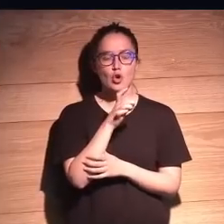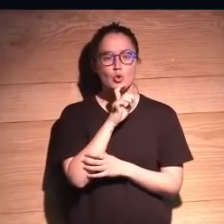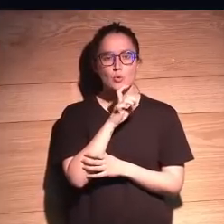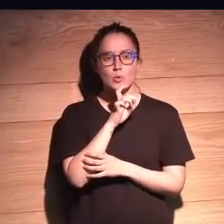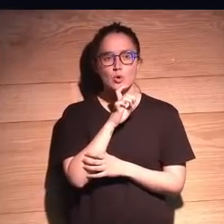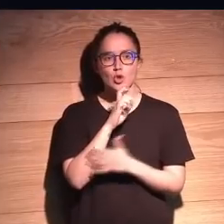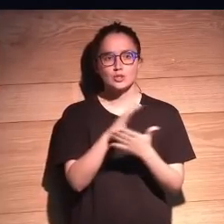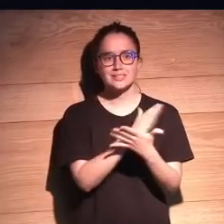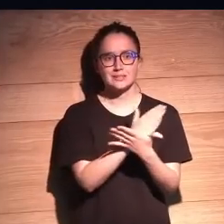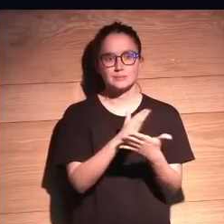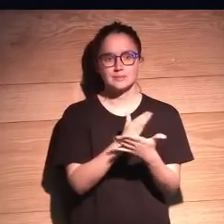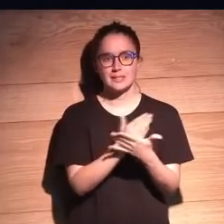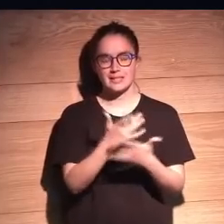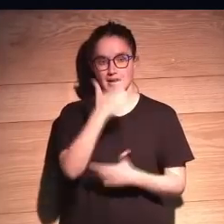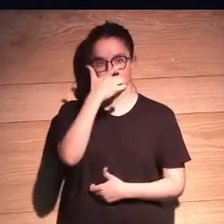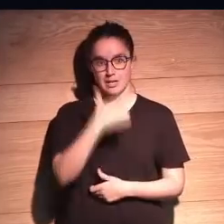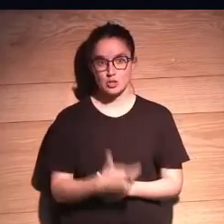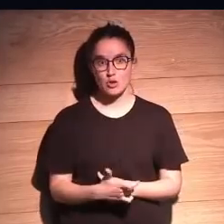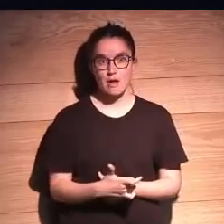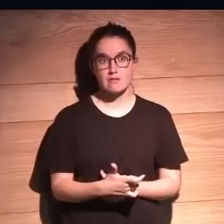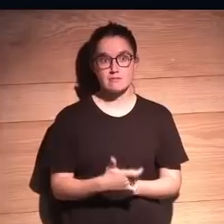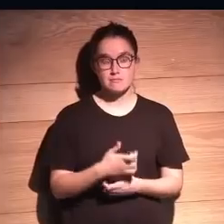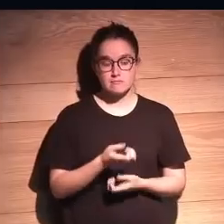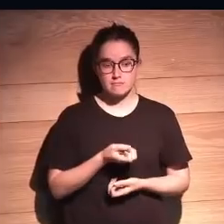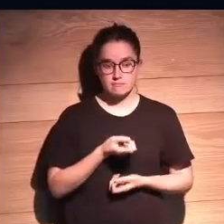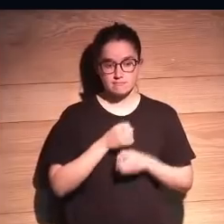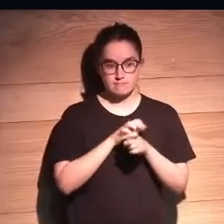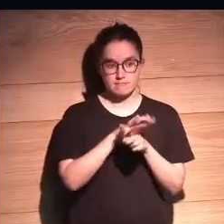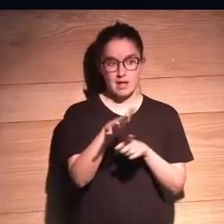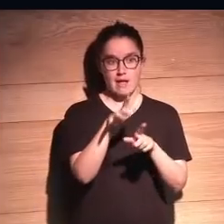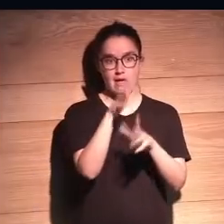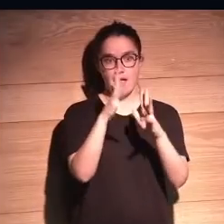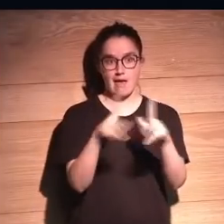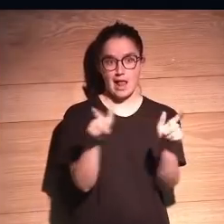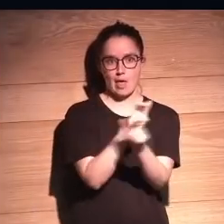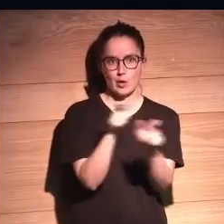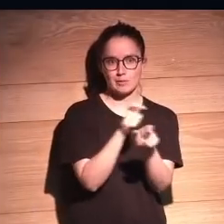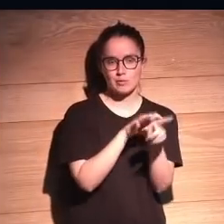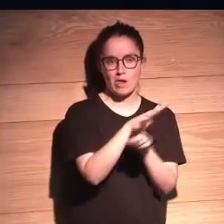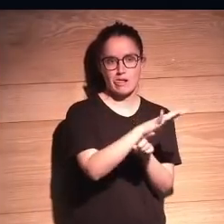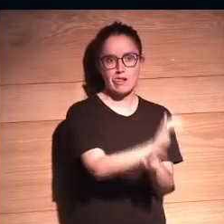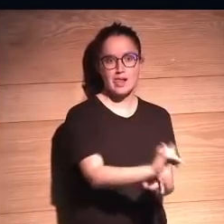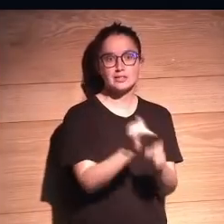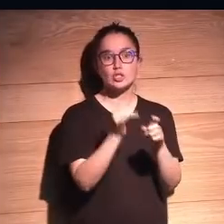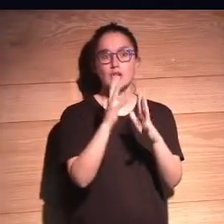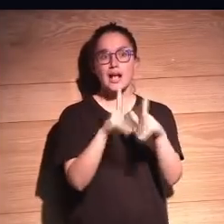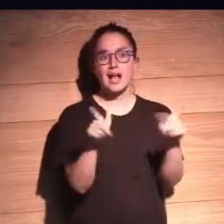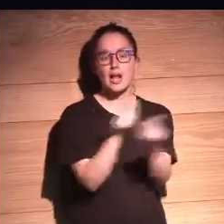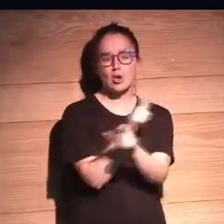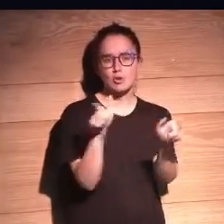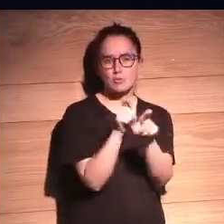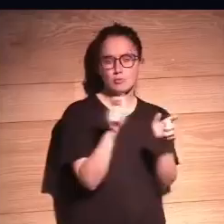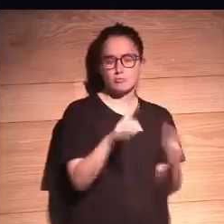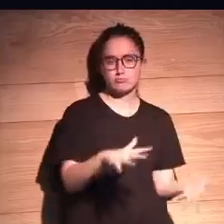los sesgos que tenemos las personas se transmiten a los algoritmos y estos algoritmos, que tienen una escalabilidad